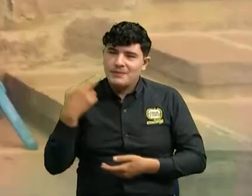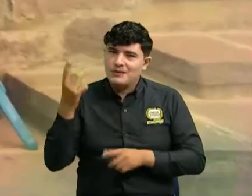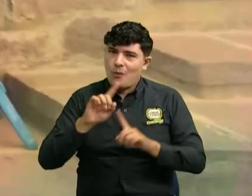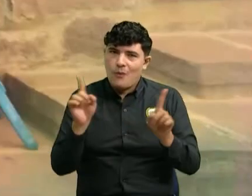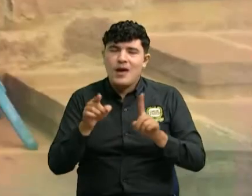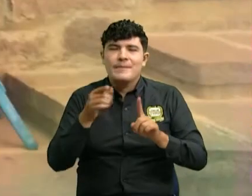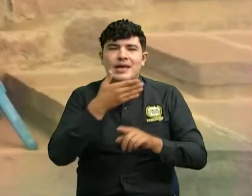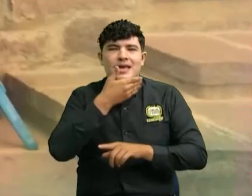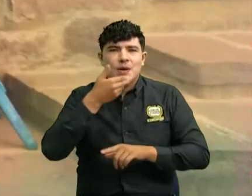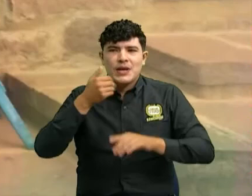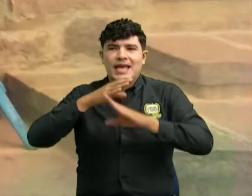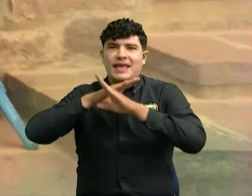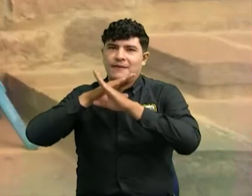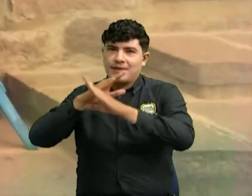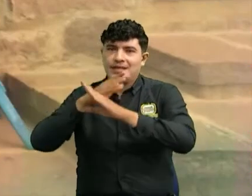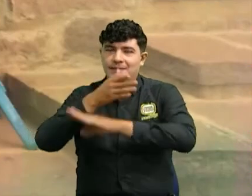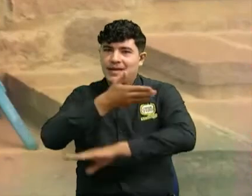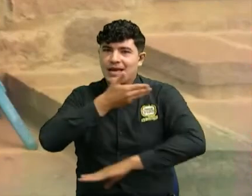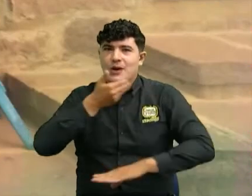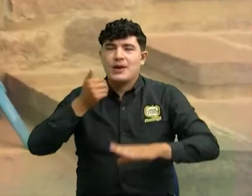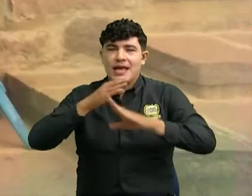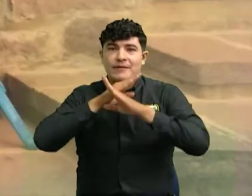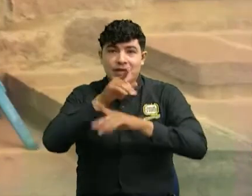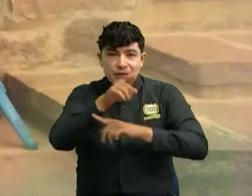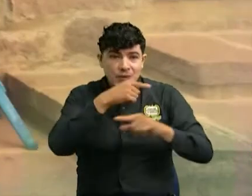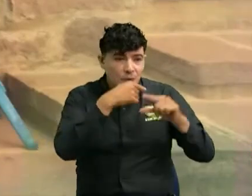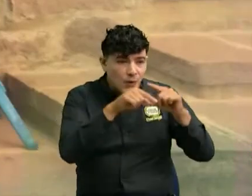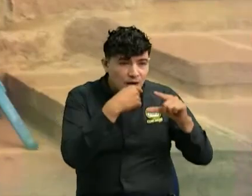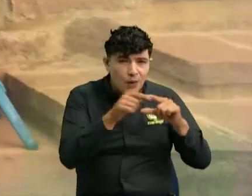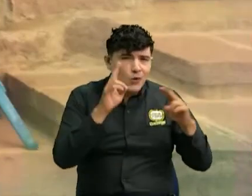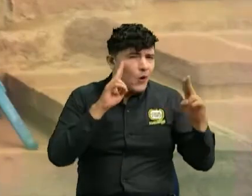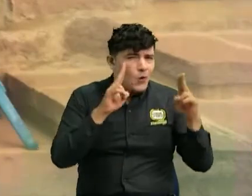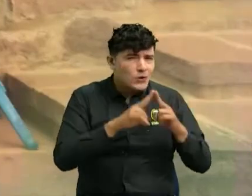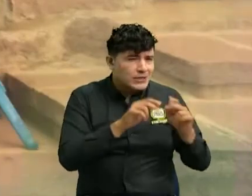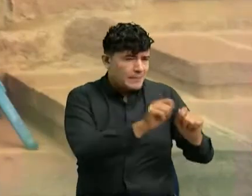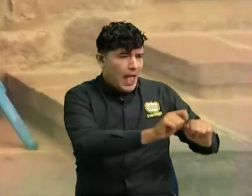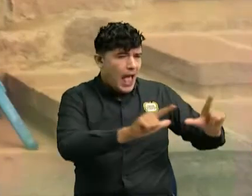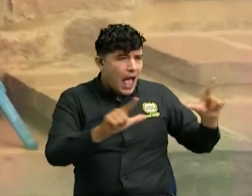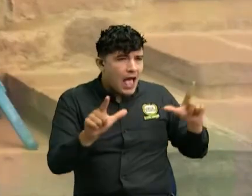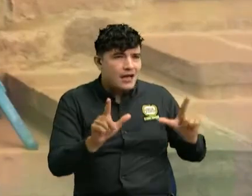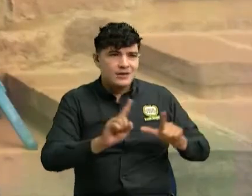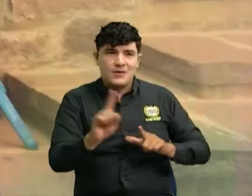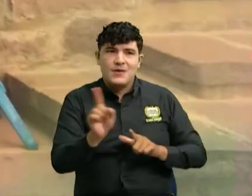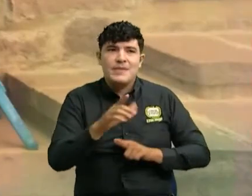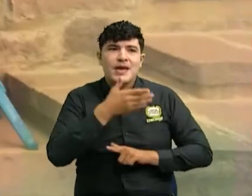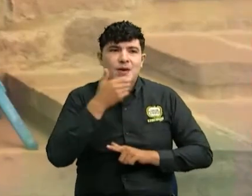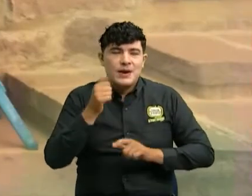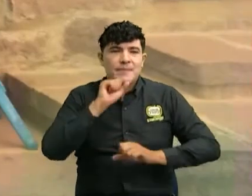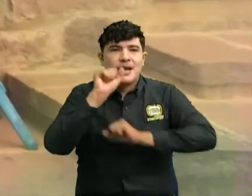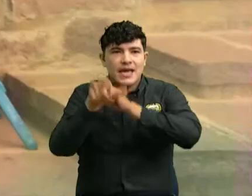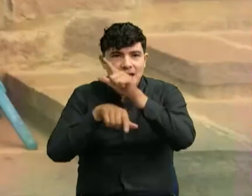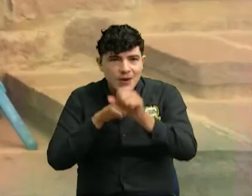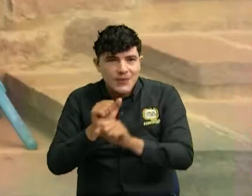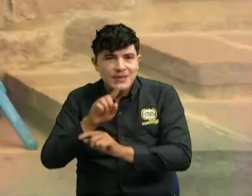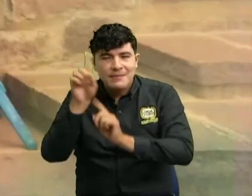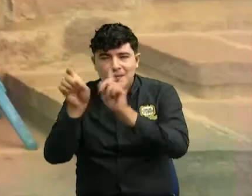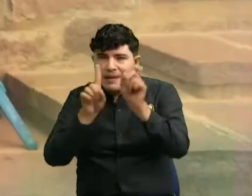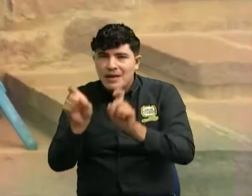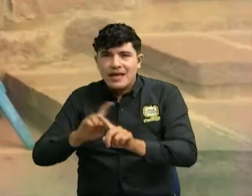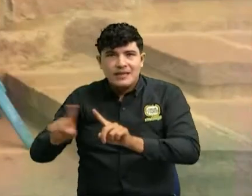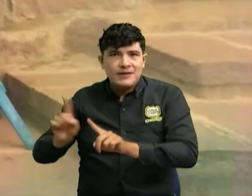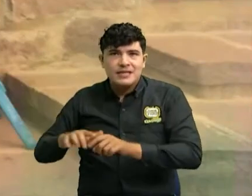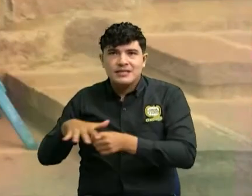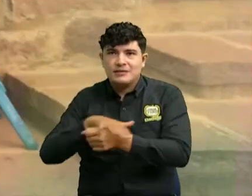que lamentar no abran correos desconocidos pregunten averigüen para no caer en este tipo de